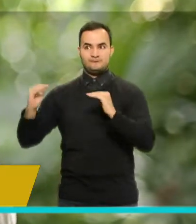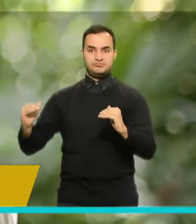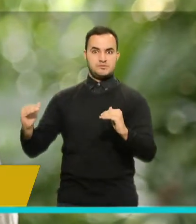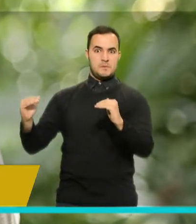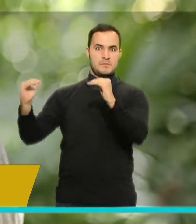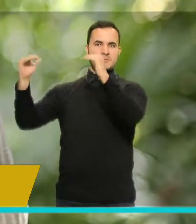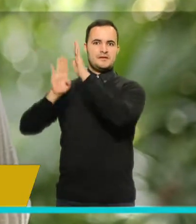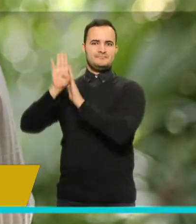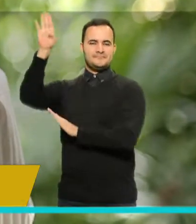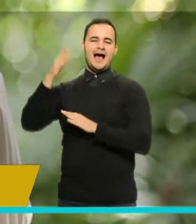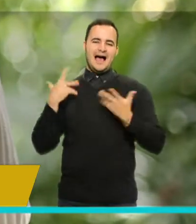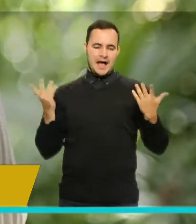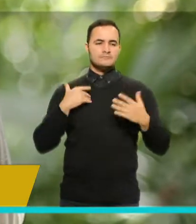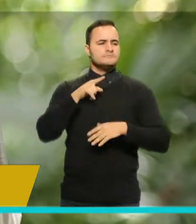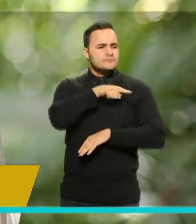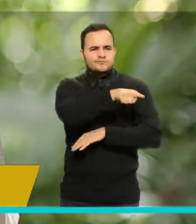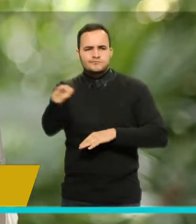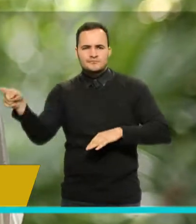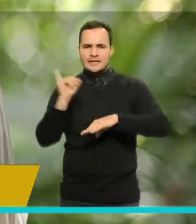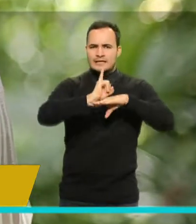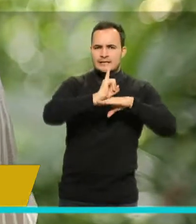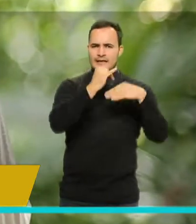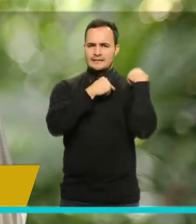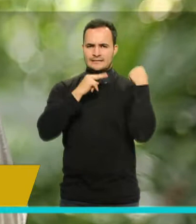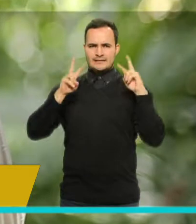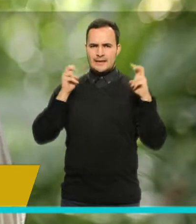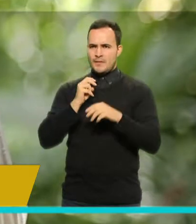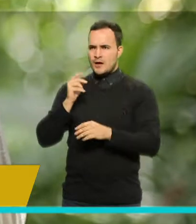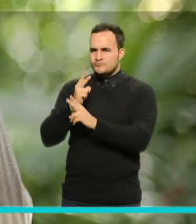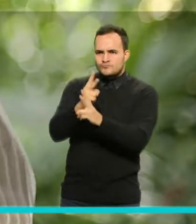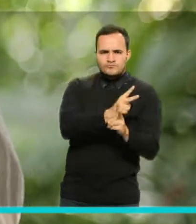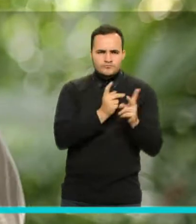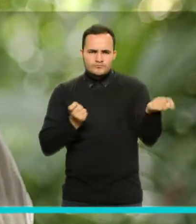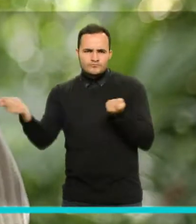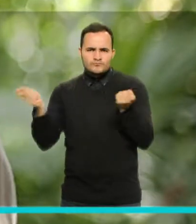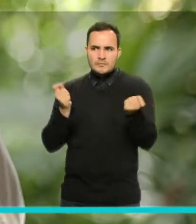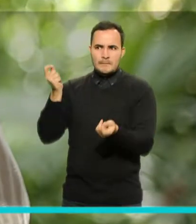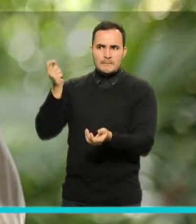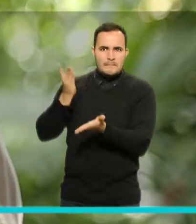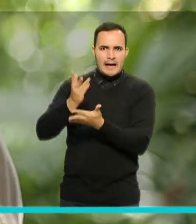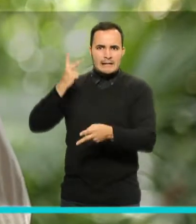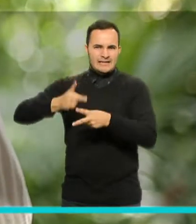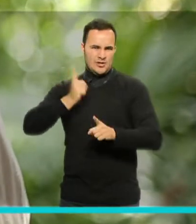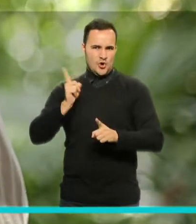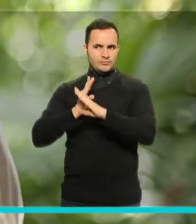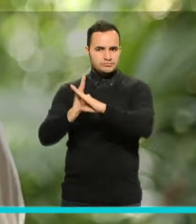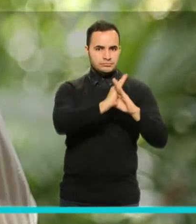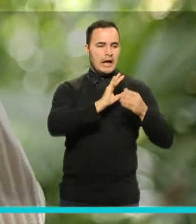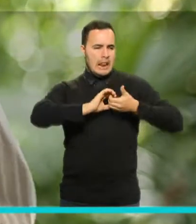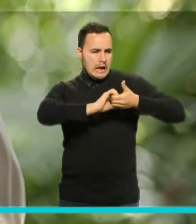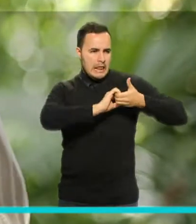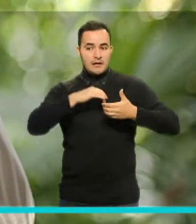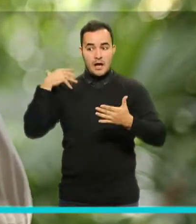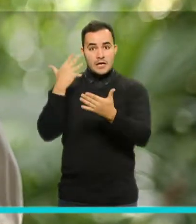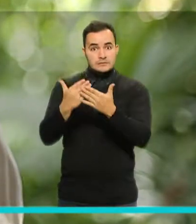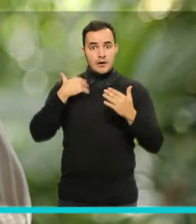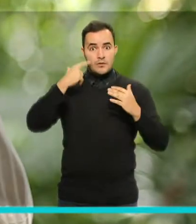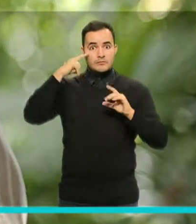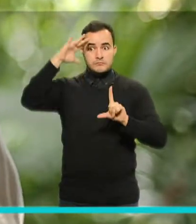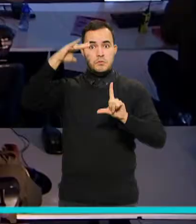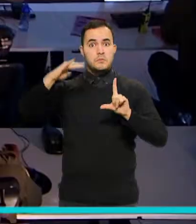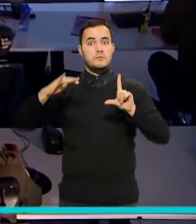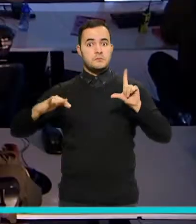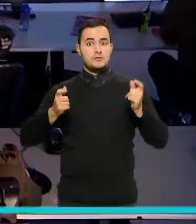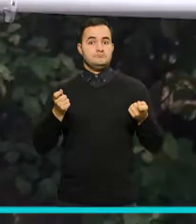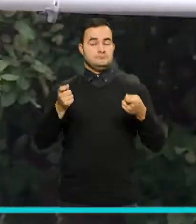articular el trabajo de diferentes instituciones de seguridad que hasta la fecha ha dejado como resultado la disminución de los delitos de alto impacto